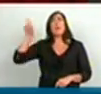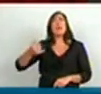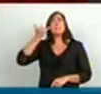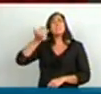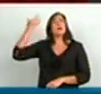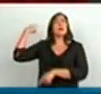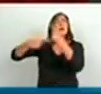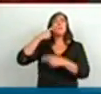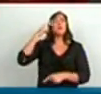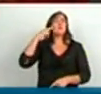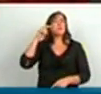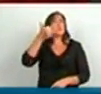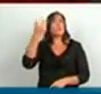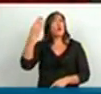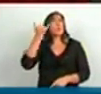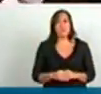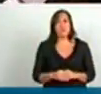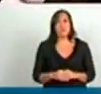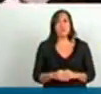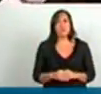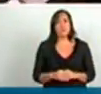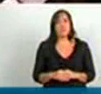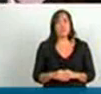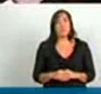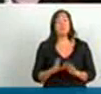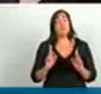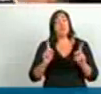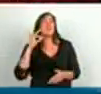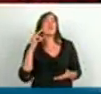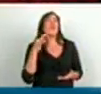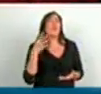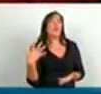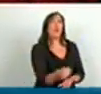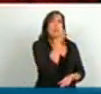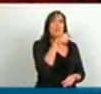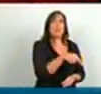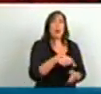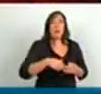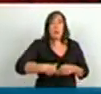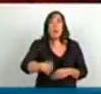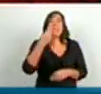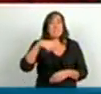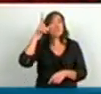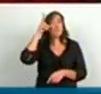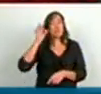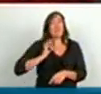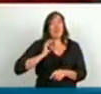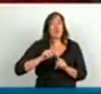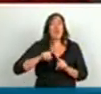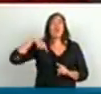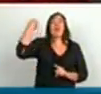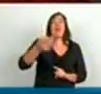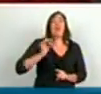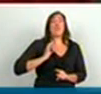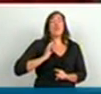y que viene desde mucho antes, desde 1833, que se van a cumplir los 180 años el año que viene,